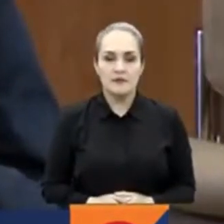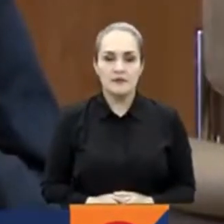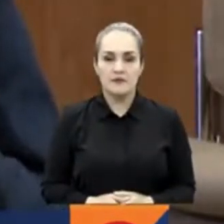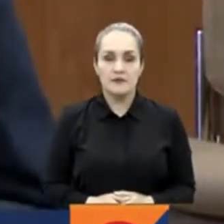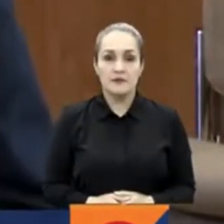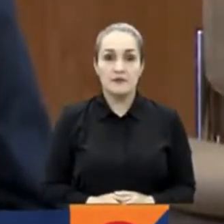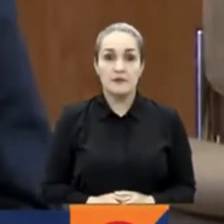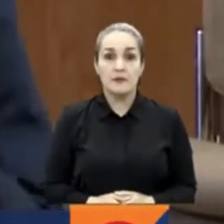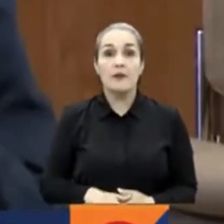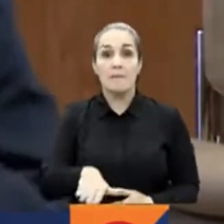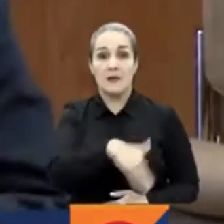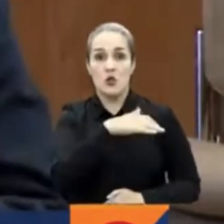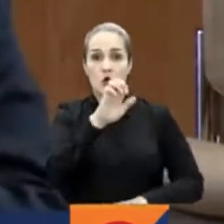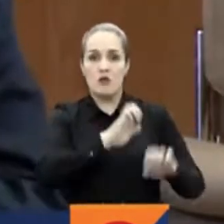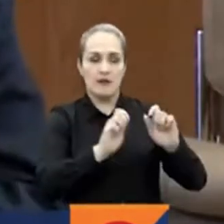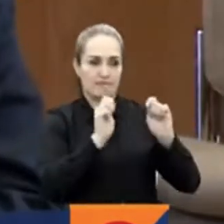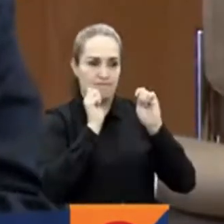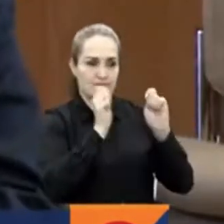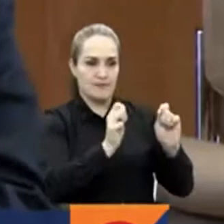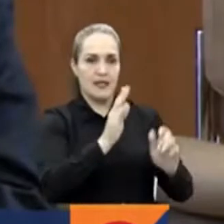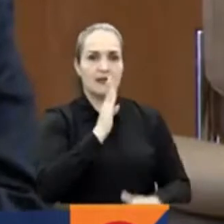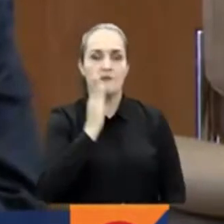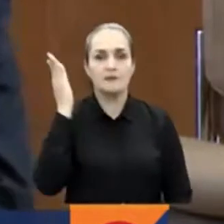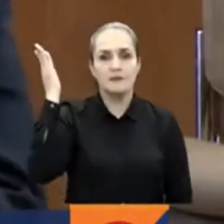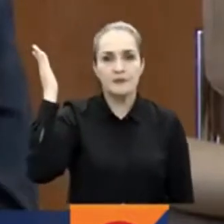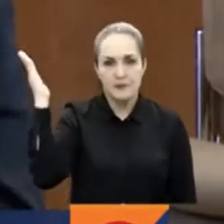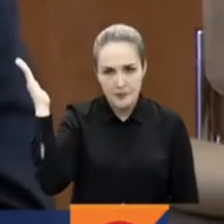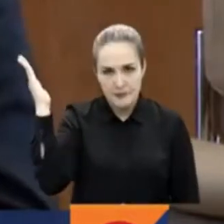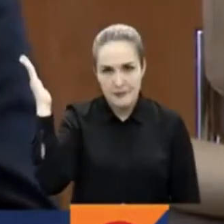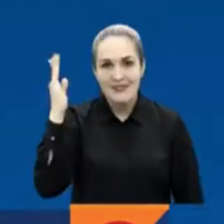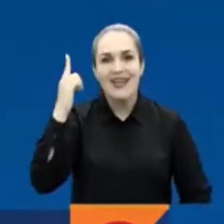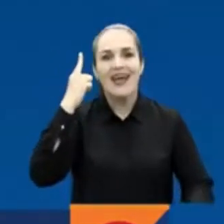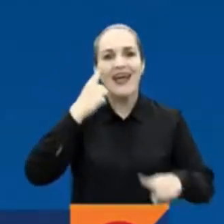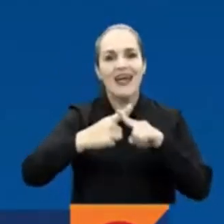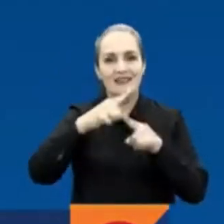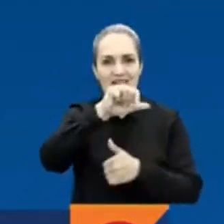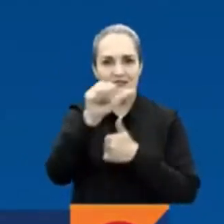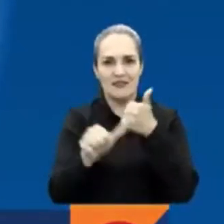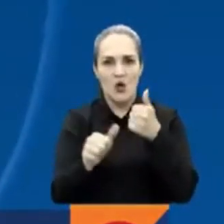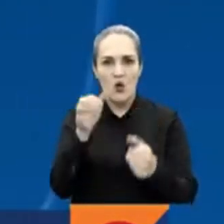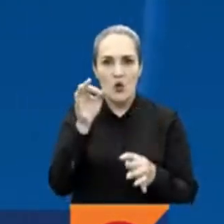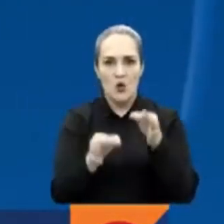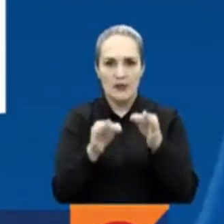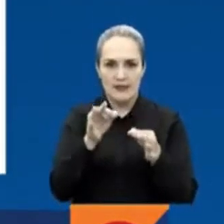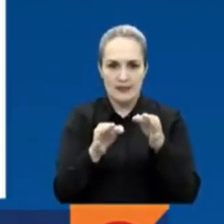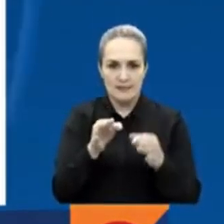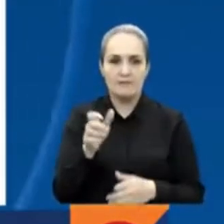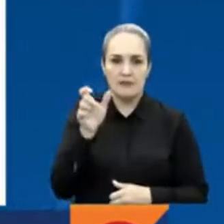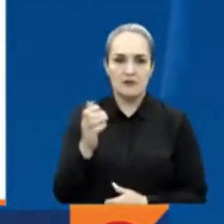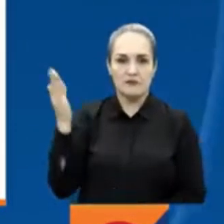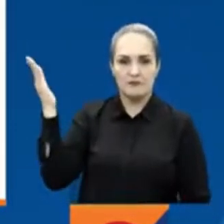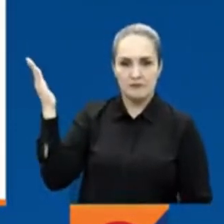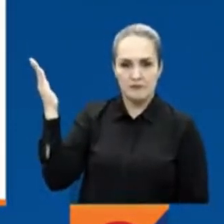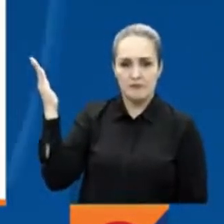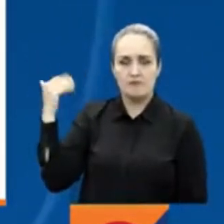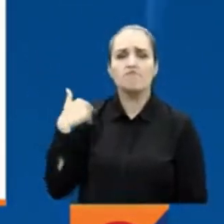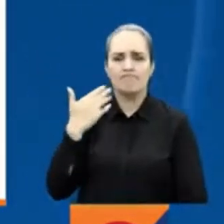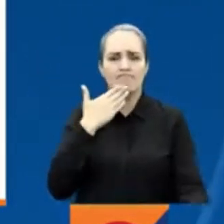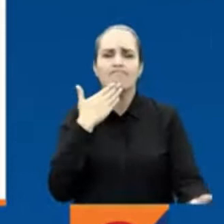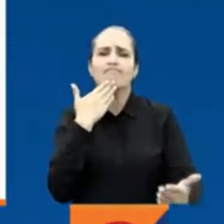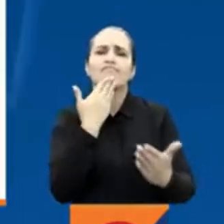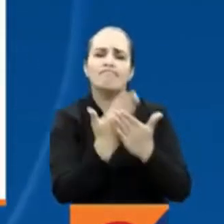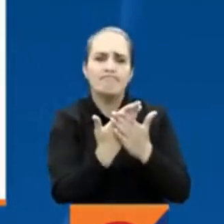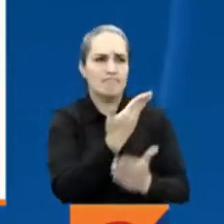La cartera de defensa será ocupada por el exmagistrado auxiliar de la Corte Suprema de Justicia Iván Velásquez Gómez. Agradezco al presidente